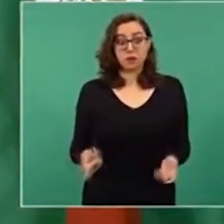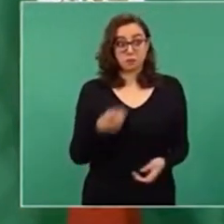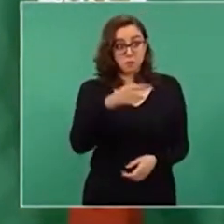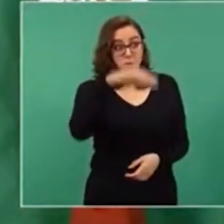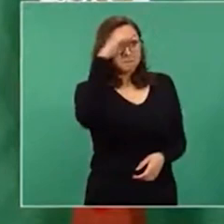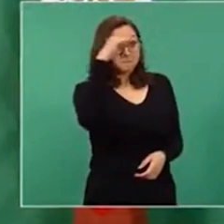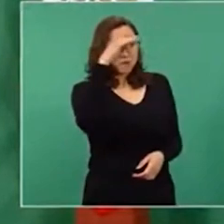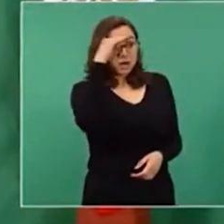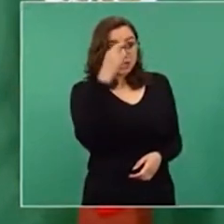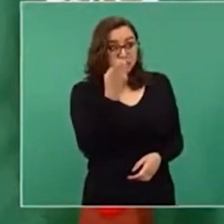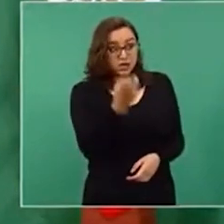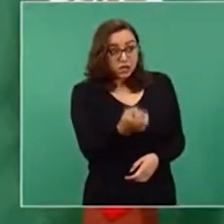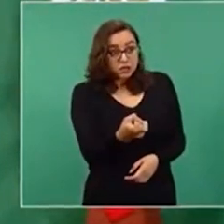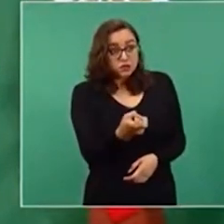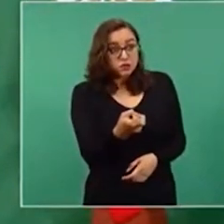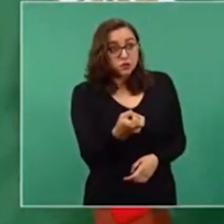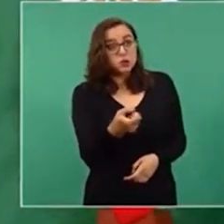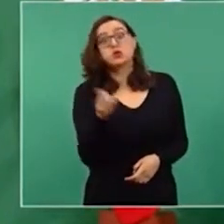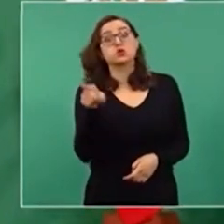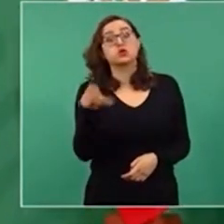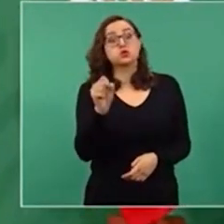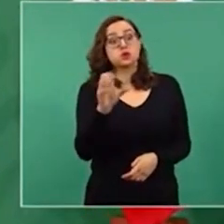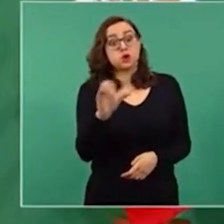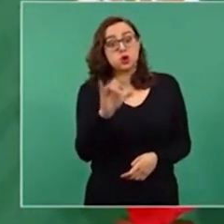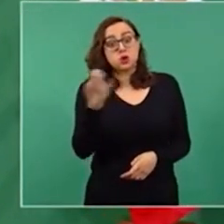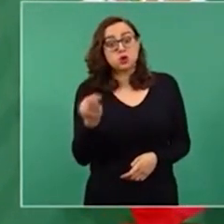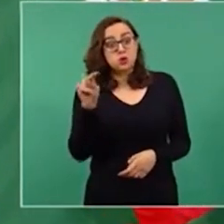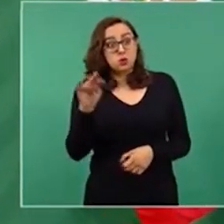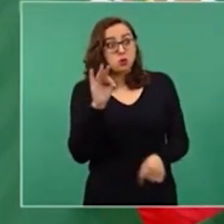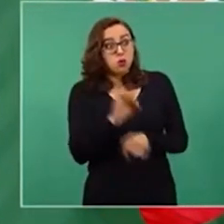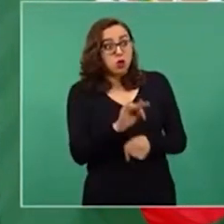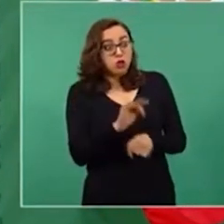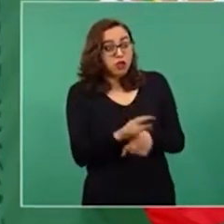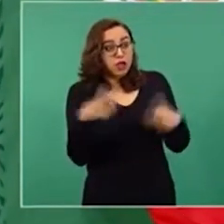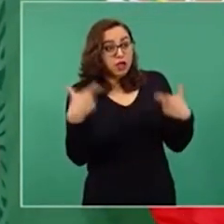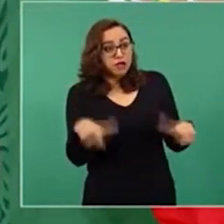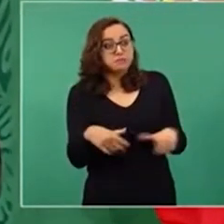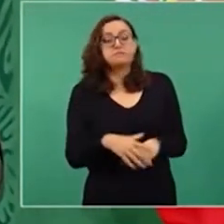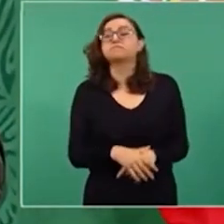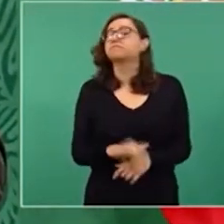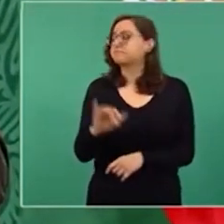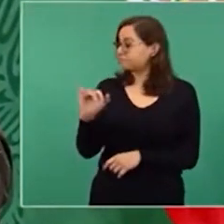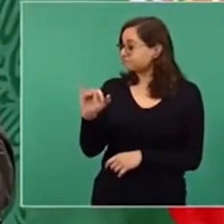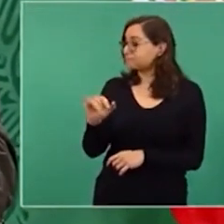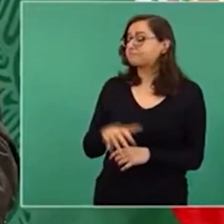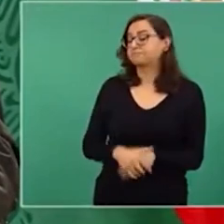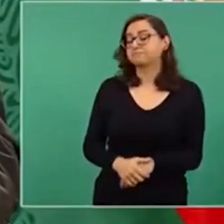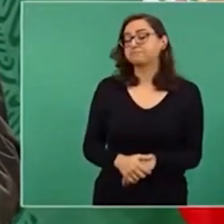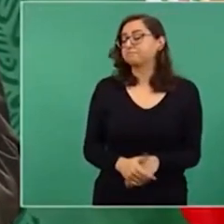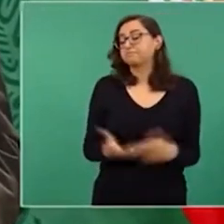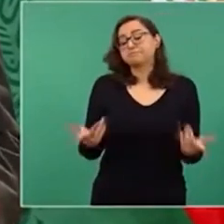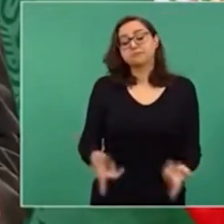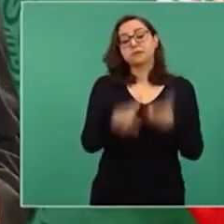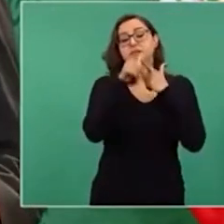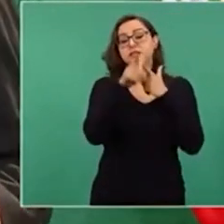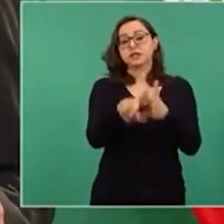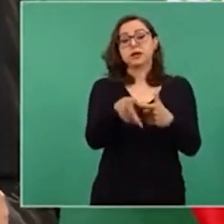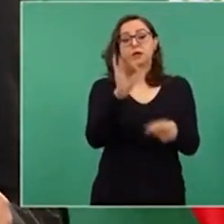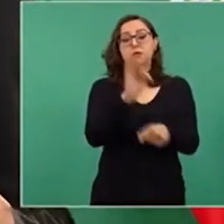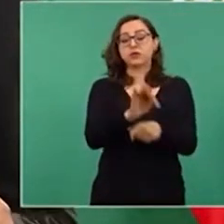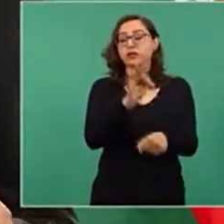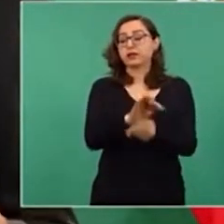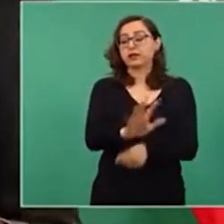Va en la línea de seguir protegiendo la corrupción y de seguir